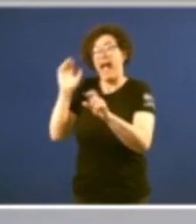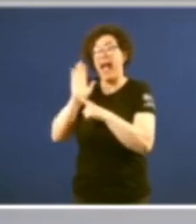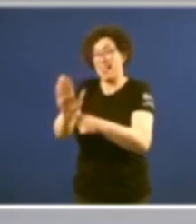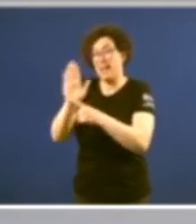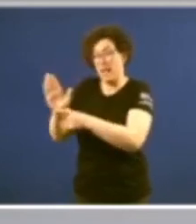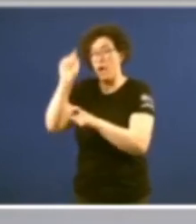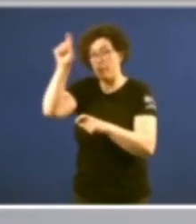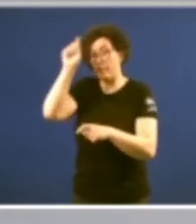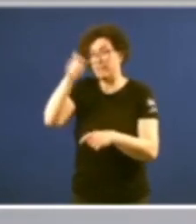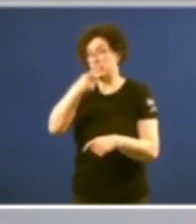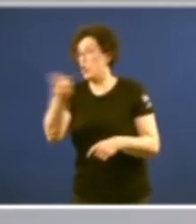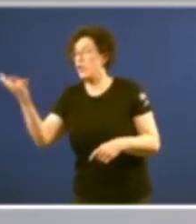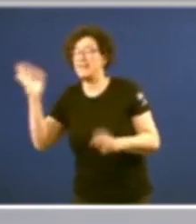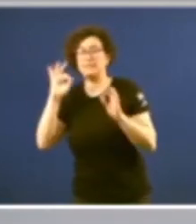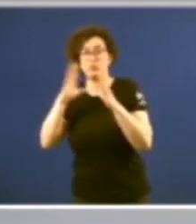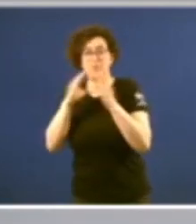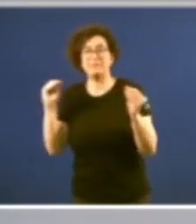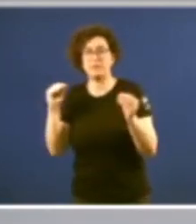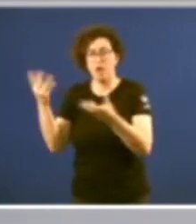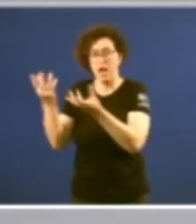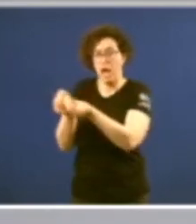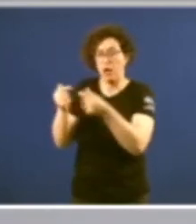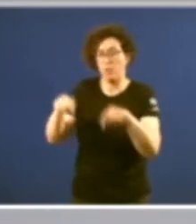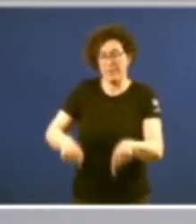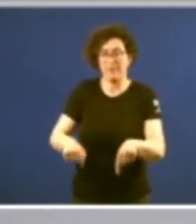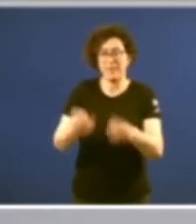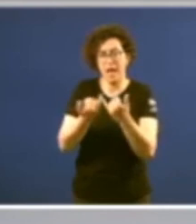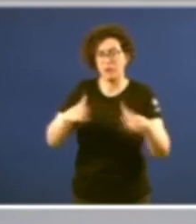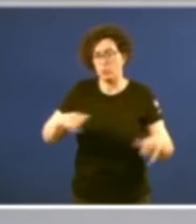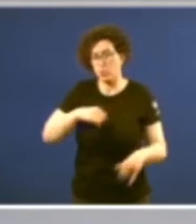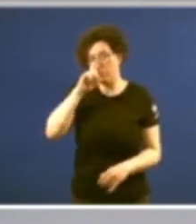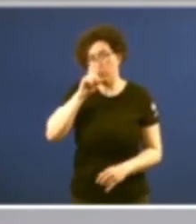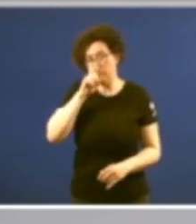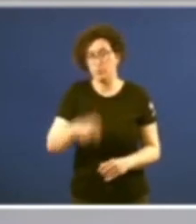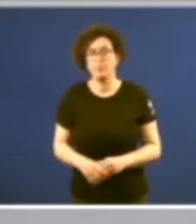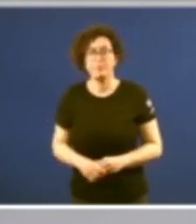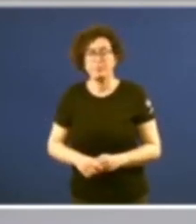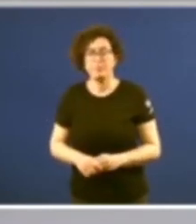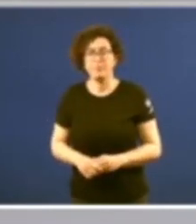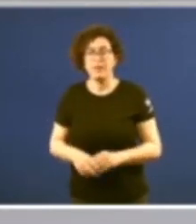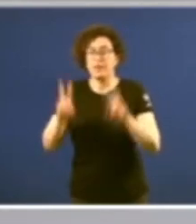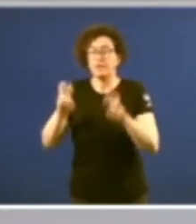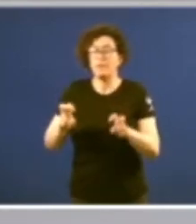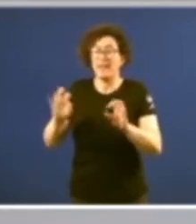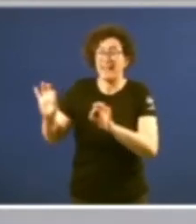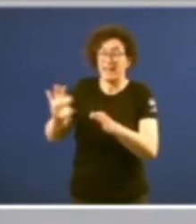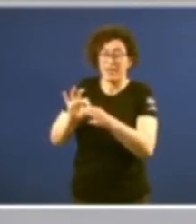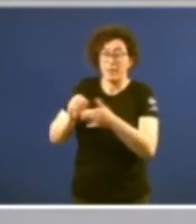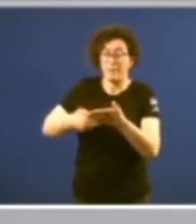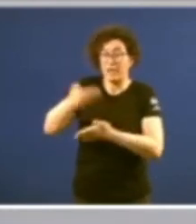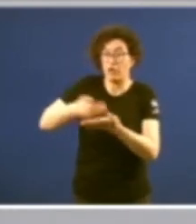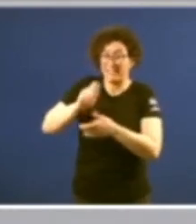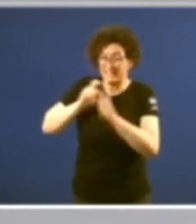universitarios que nos acompañaron neste acto conmemorativo E en canto o periodismo representado aquí